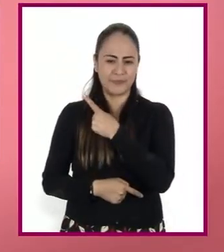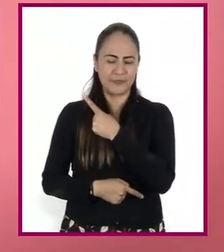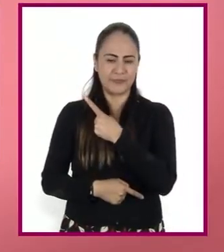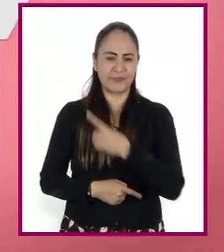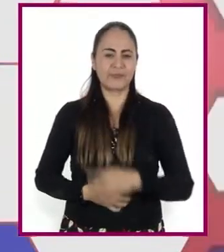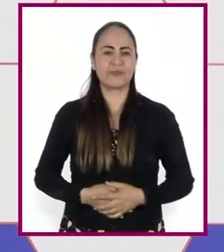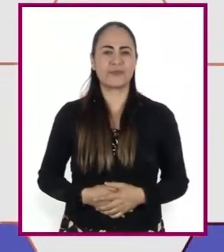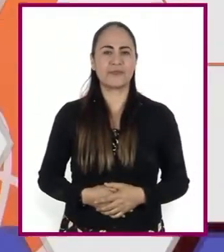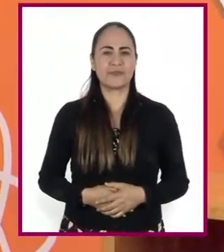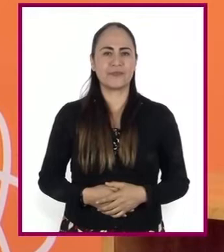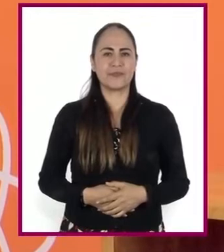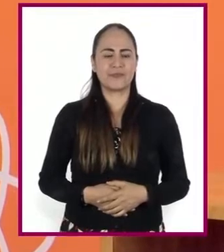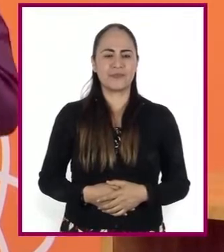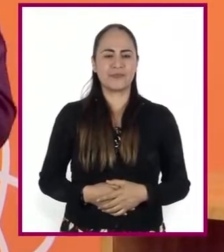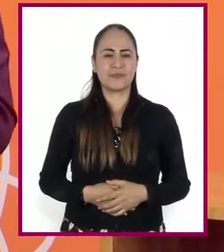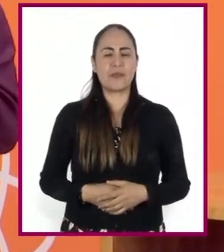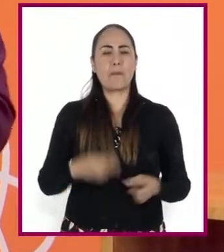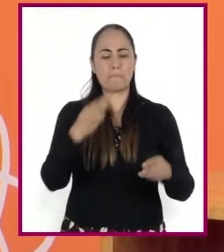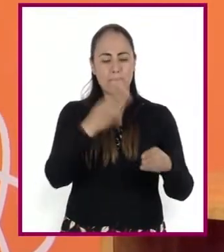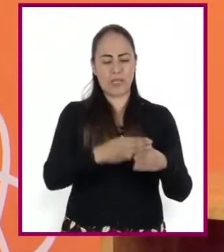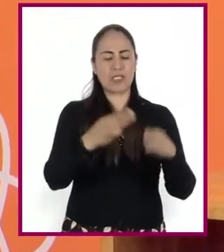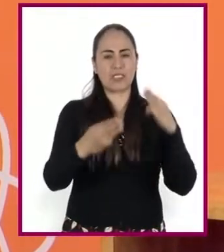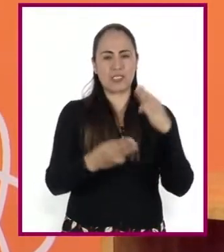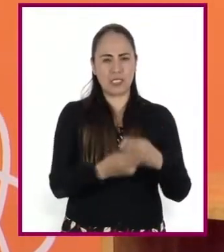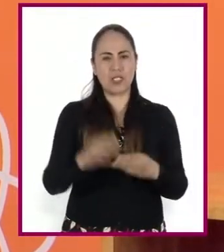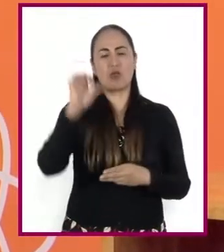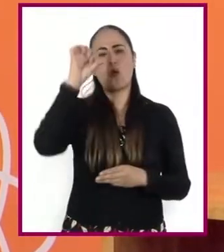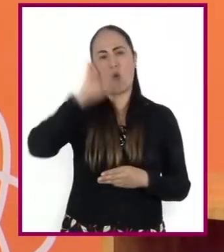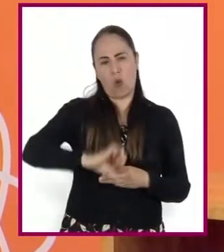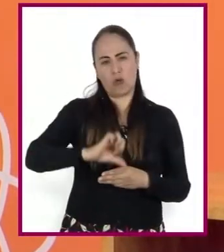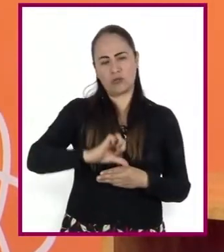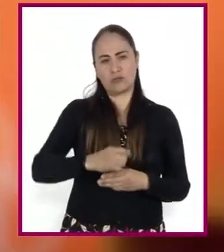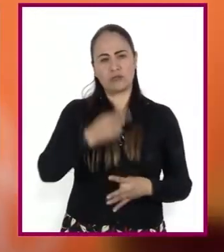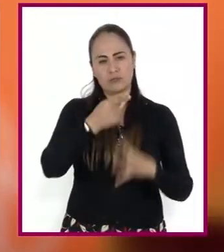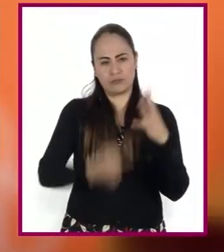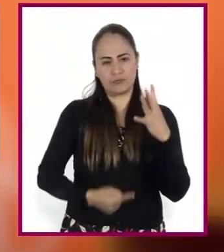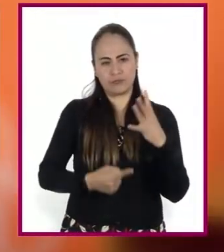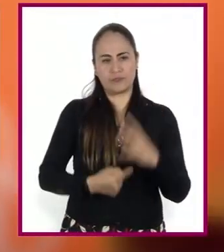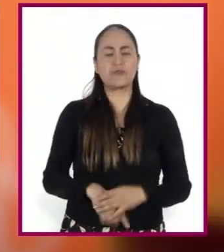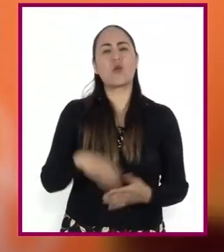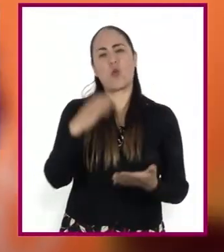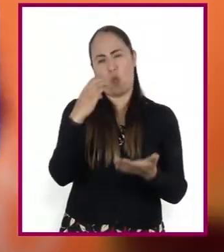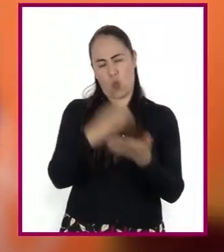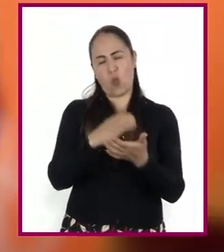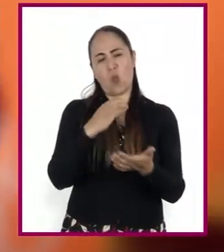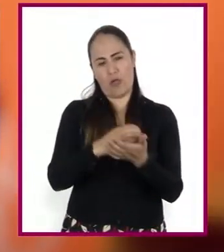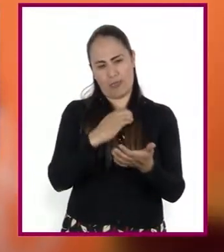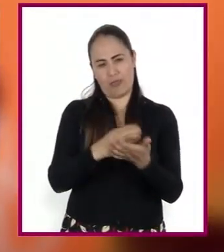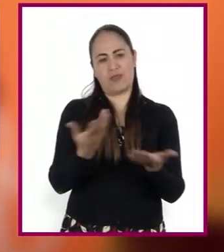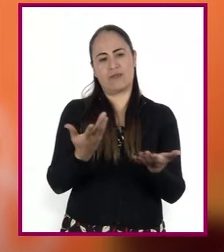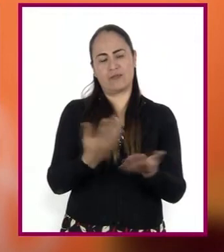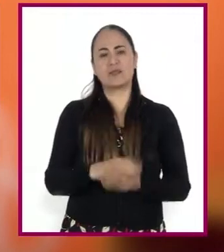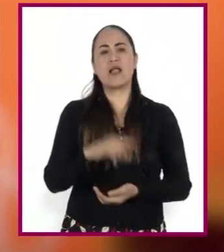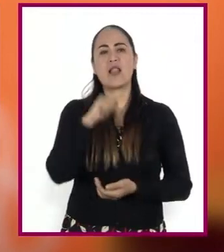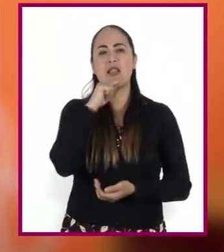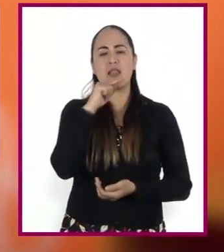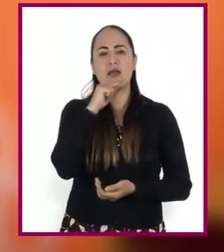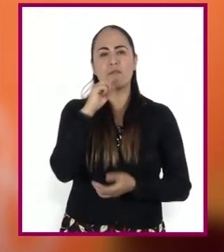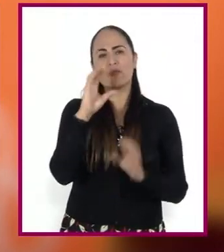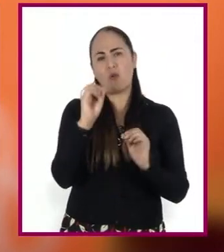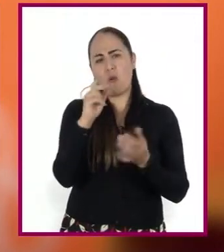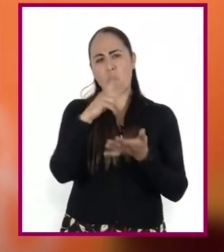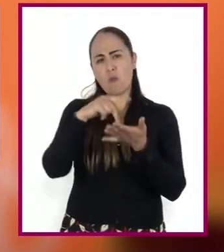de información. Bien, los materiales que van a necesitar para esta sesión son su siempre confiable cuaderno, lápiz o